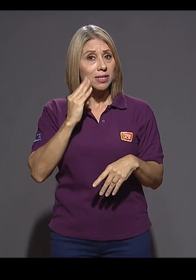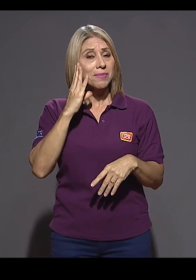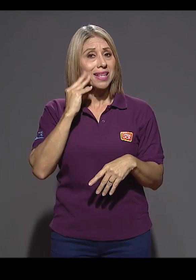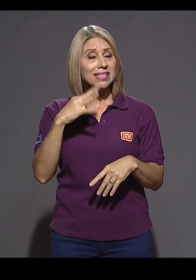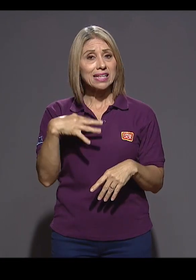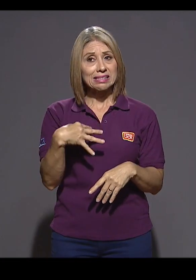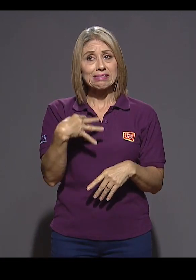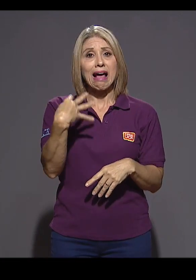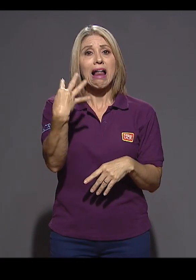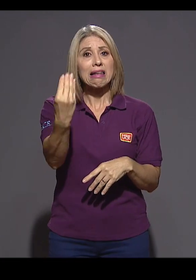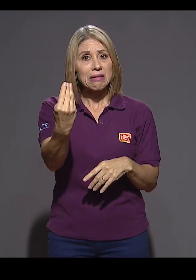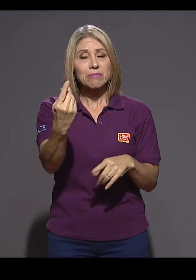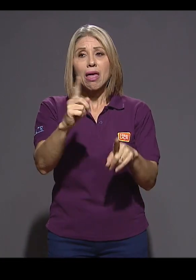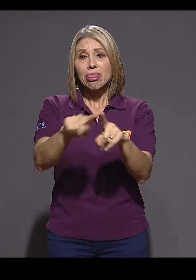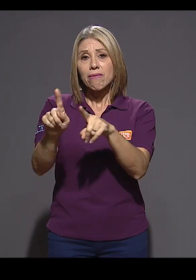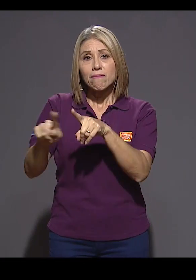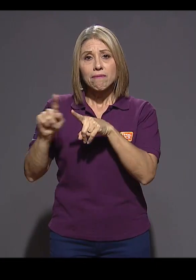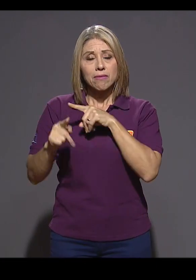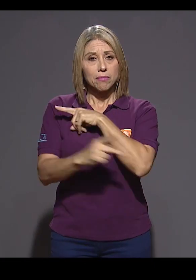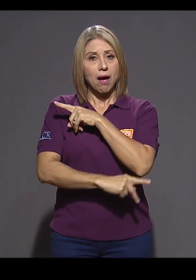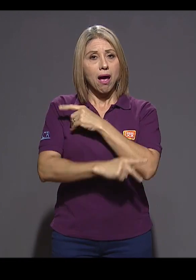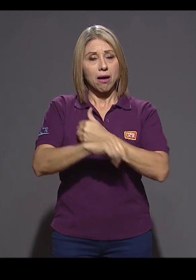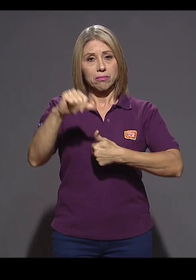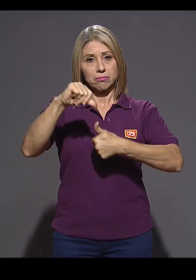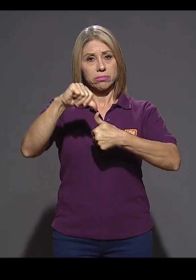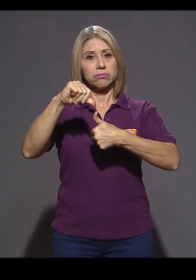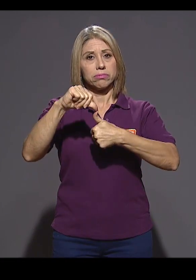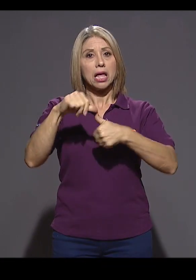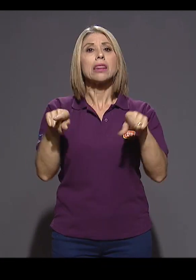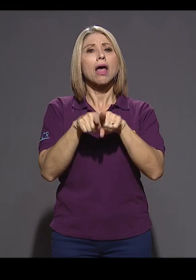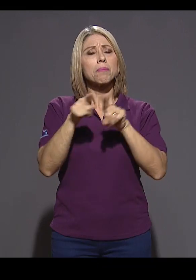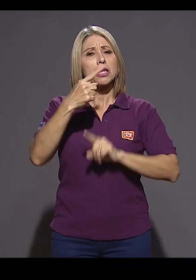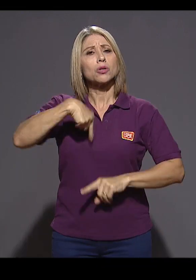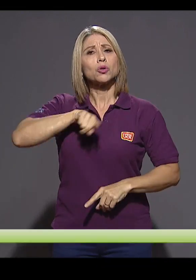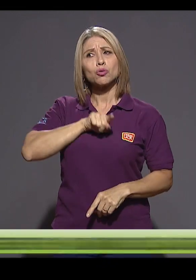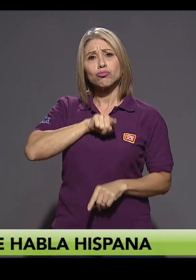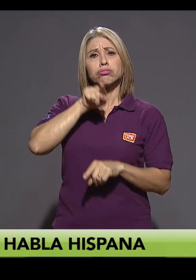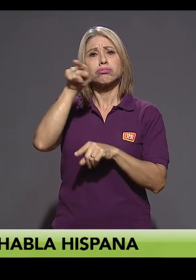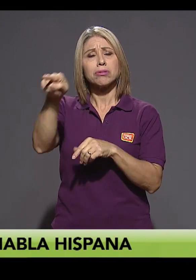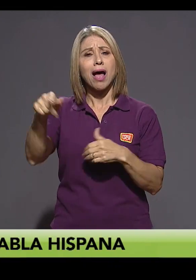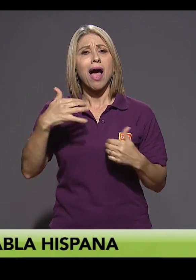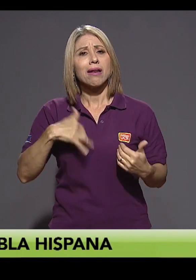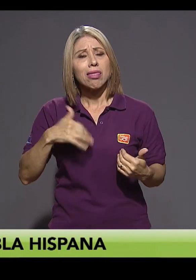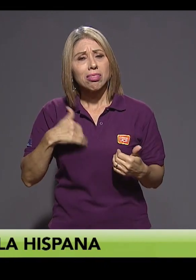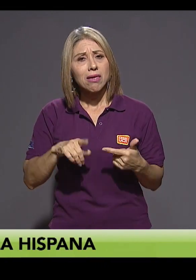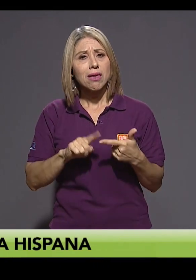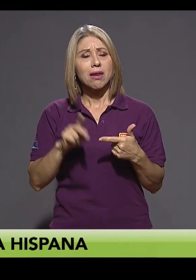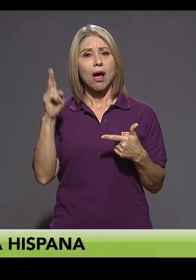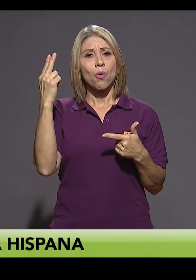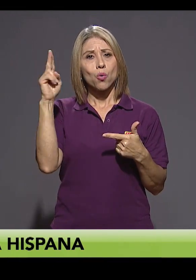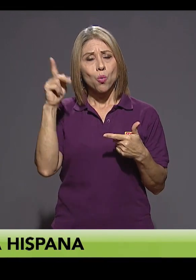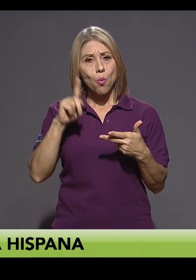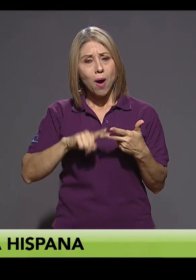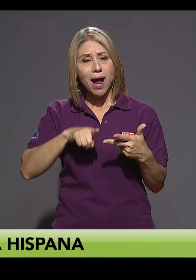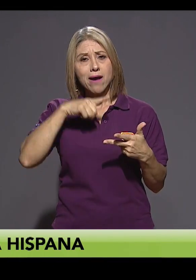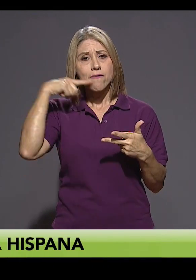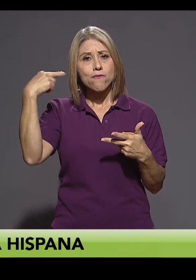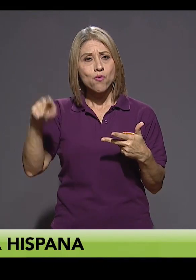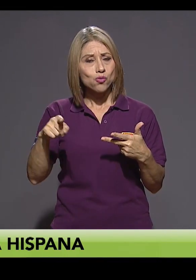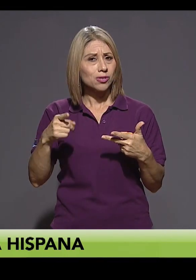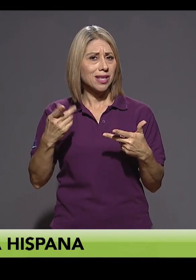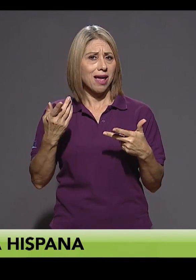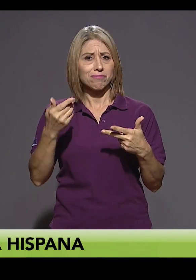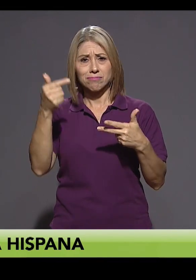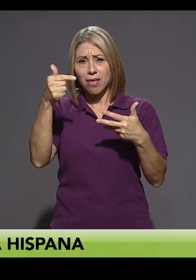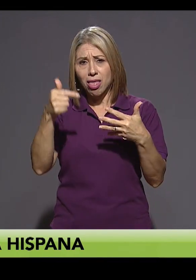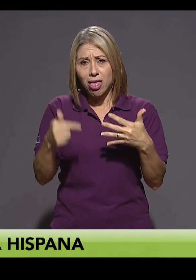en diversos países centroamericanos. También hemos estado en Argentina, en Uruguay, viajamos también a Rusia y